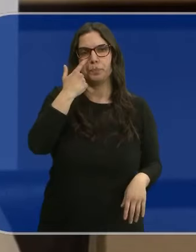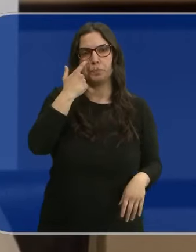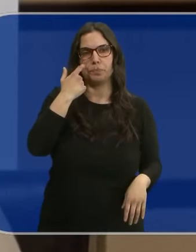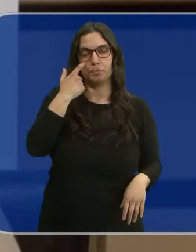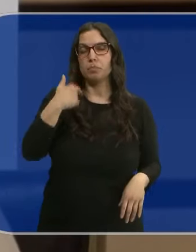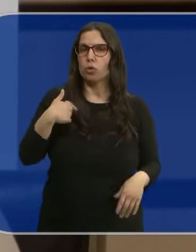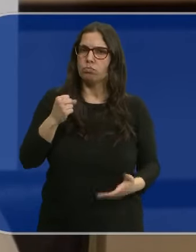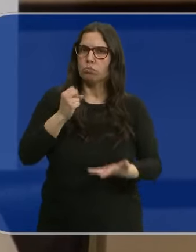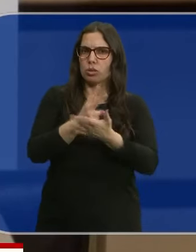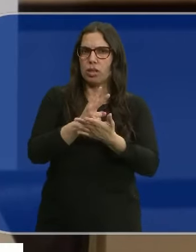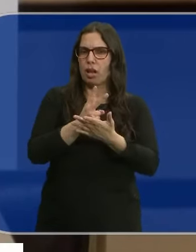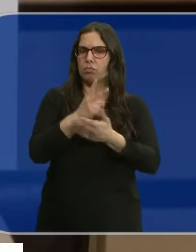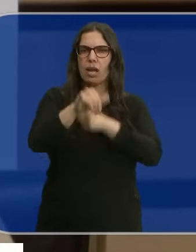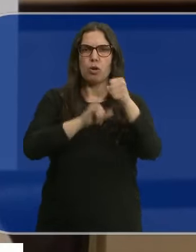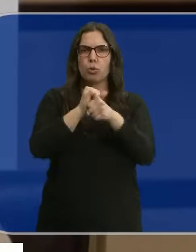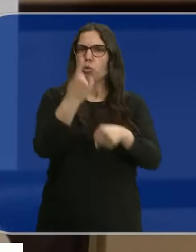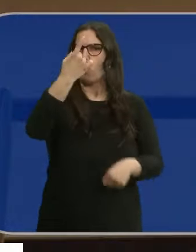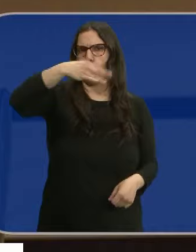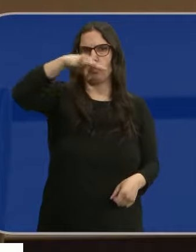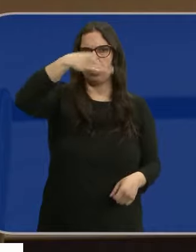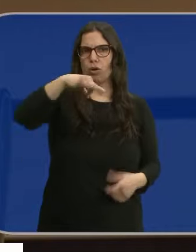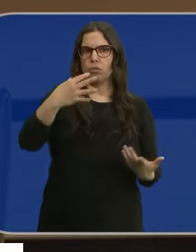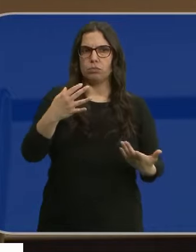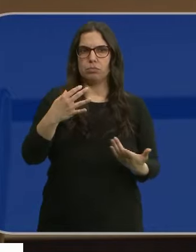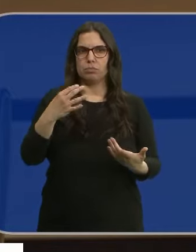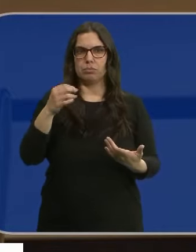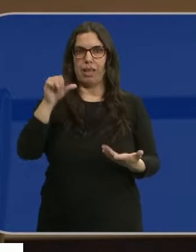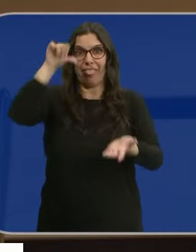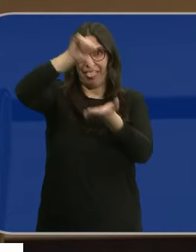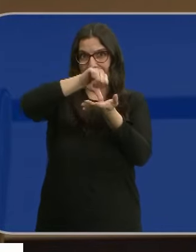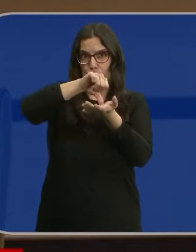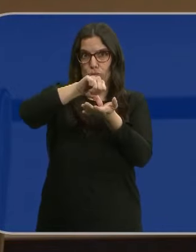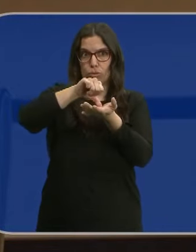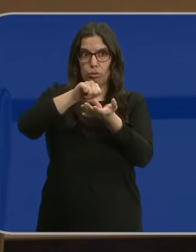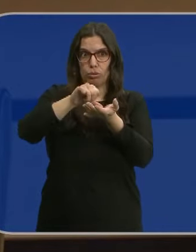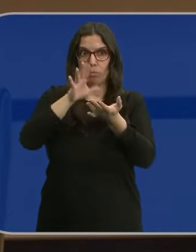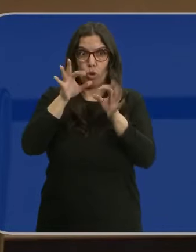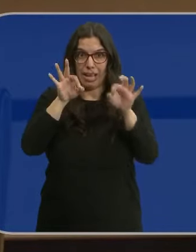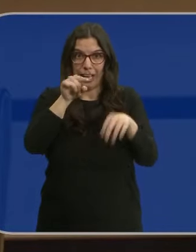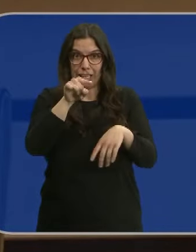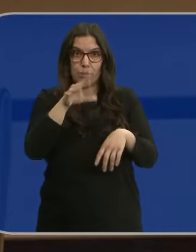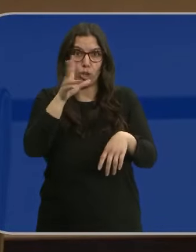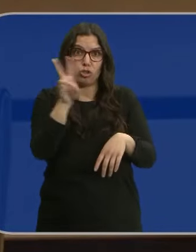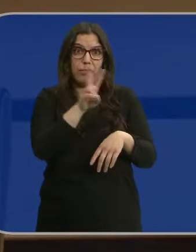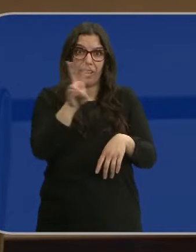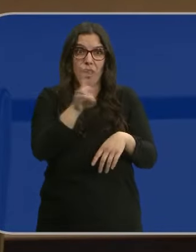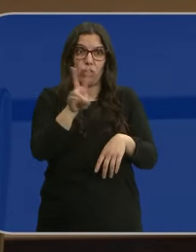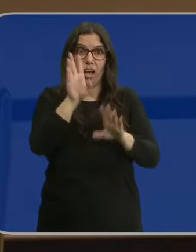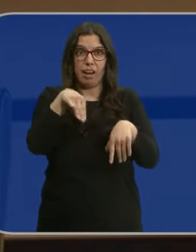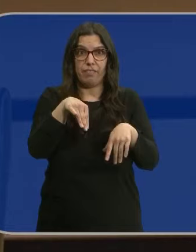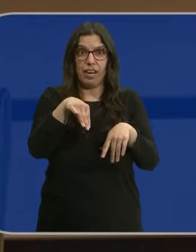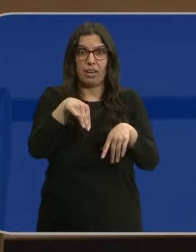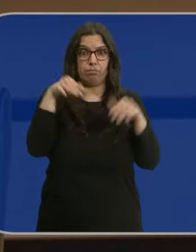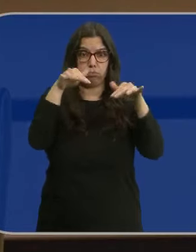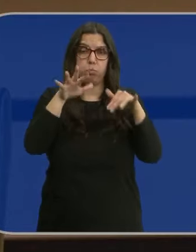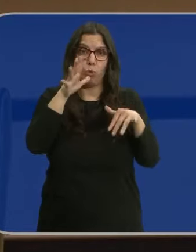Yo sí que apostaría por uno único en Castilla y León. El centro geográfico, porque al final eso es lo que hace que Valladolid tenga lo que